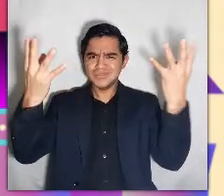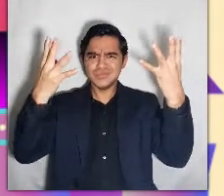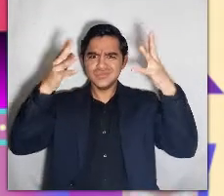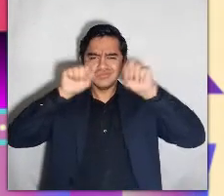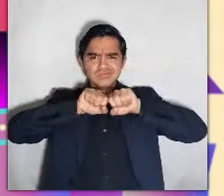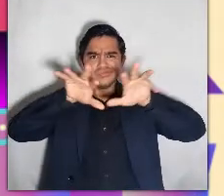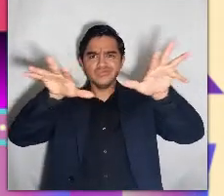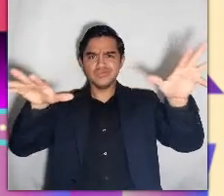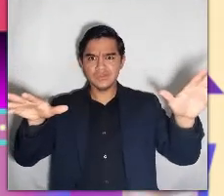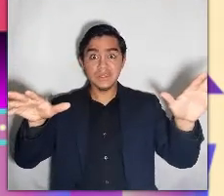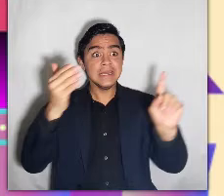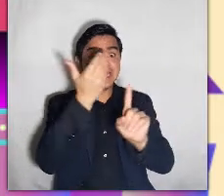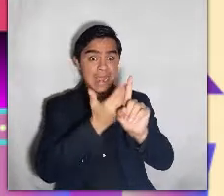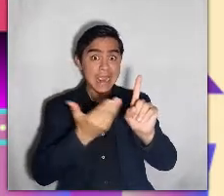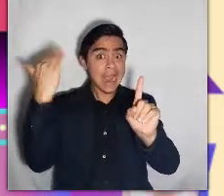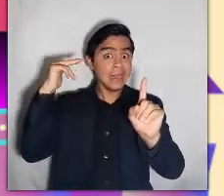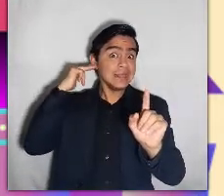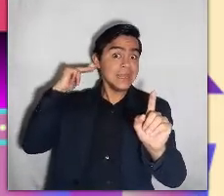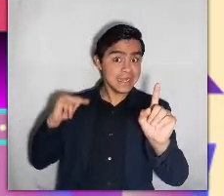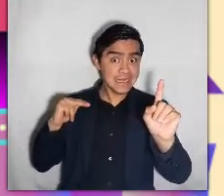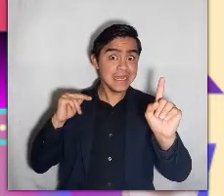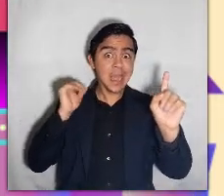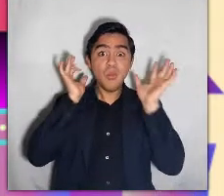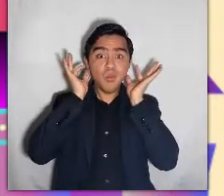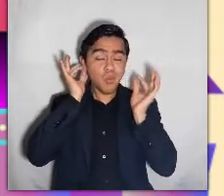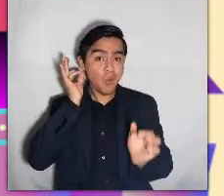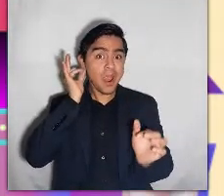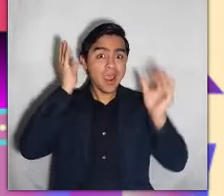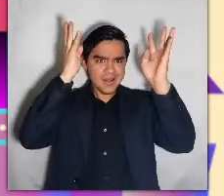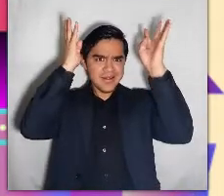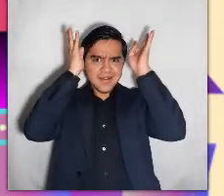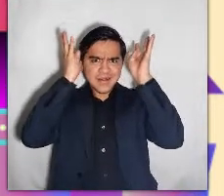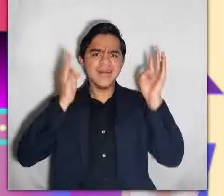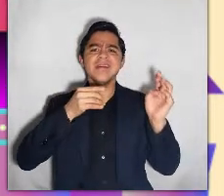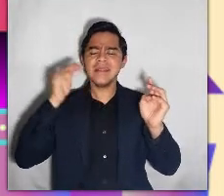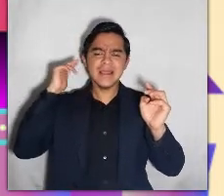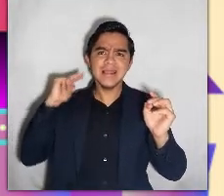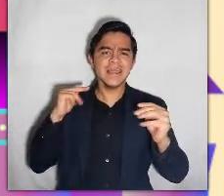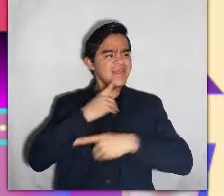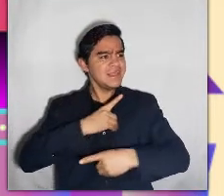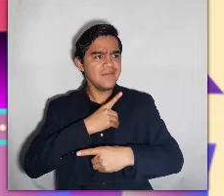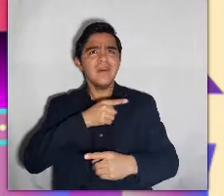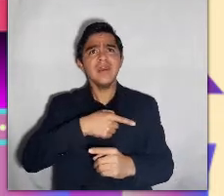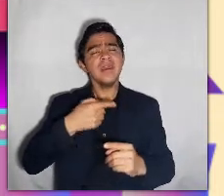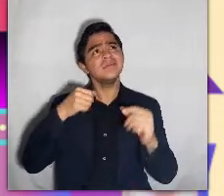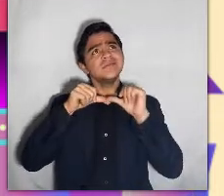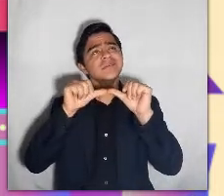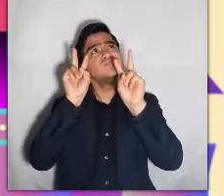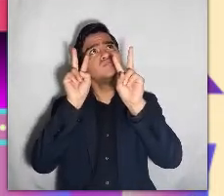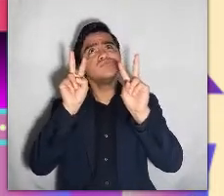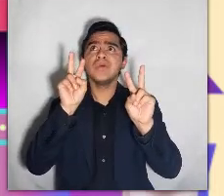gigantes. Carlota siempre fue una niña divertida y valiente. Siempre ha querido ser